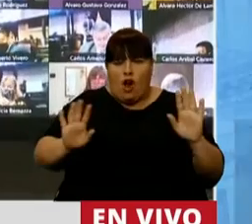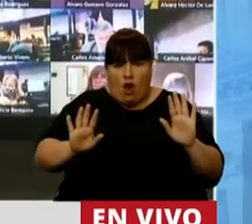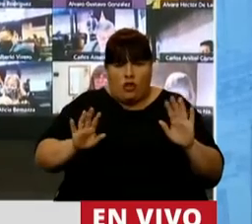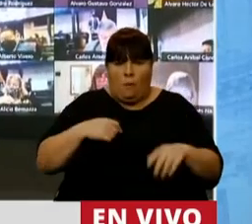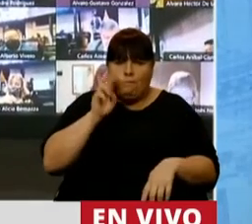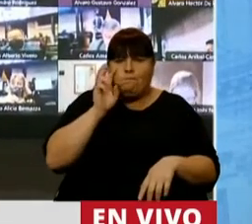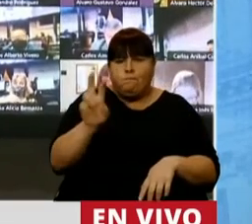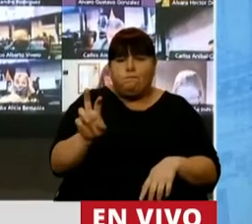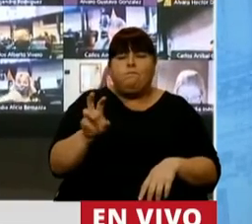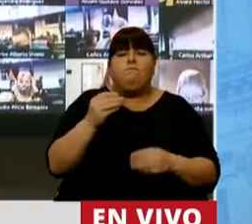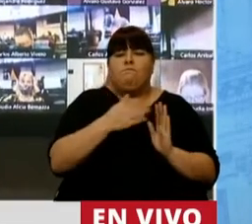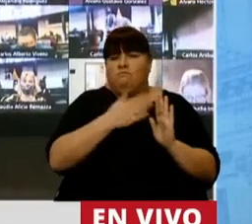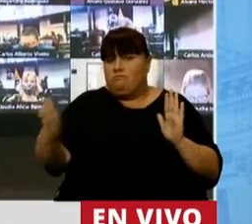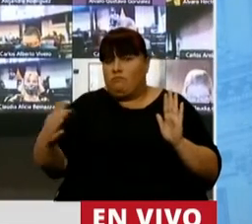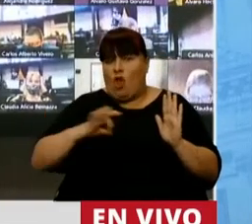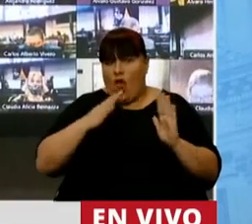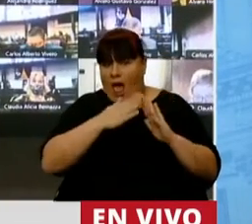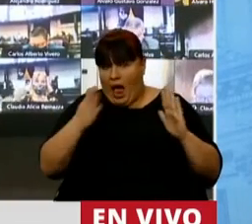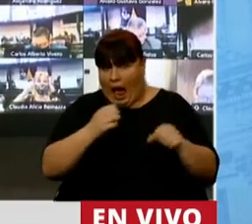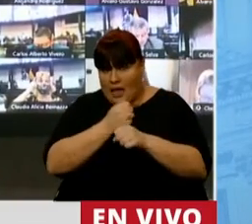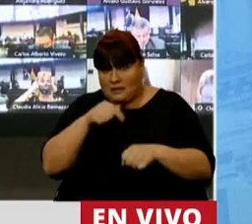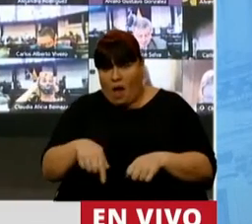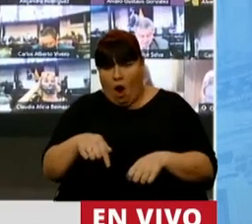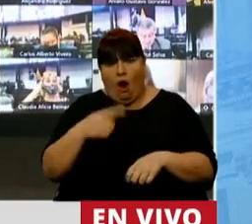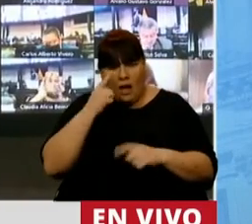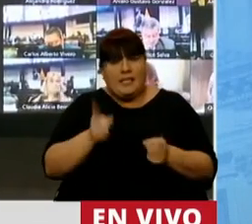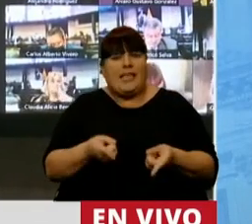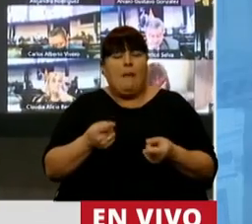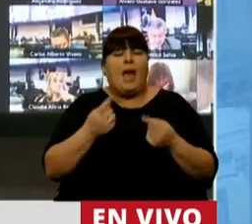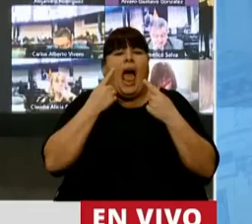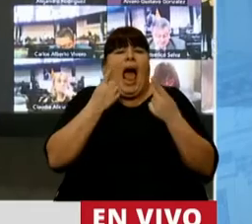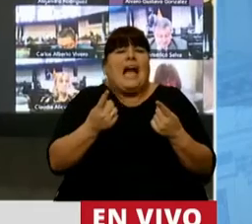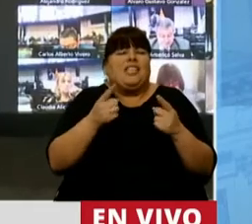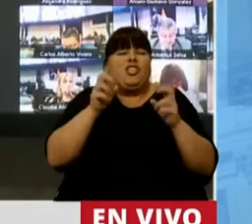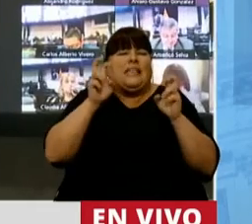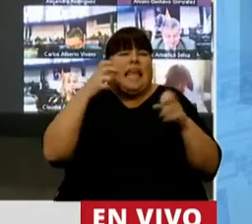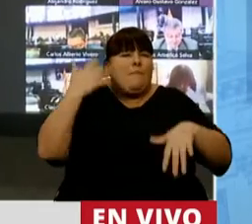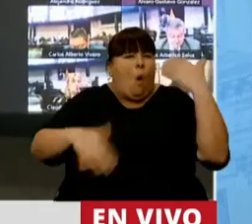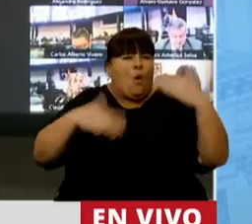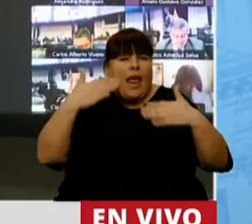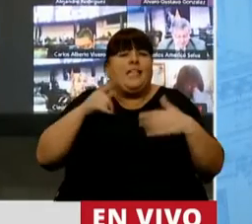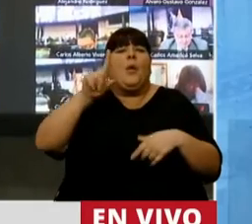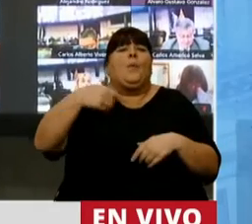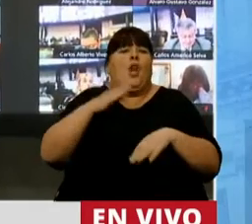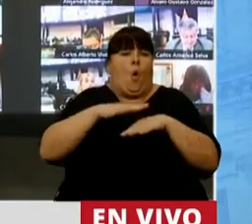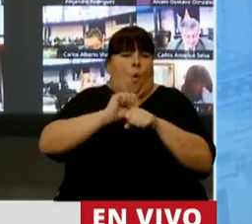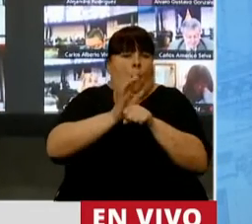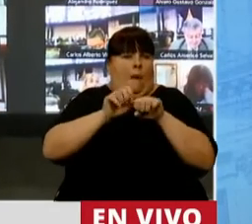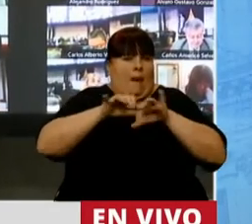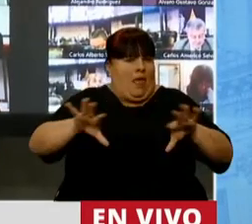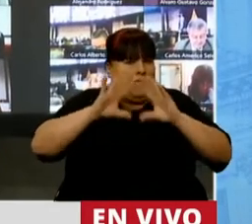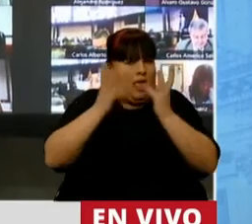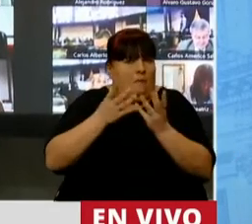Lo vimos en lo que va del año, incluyendo la atención de los aspectos más urgentes derivados de la pandemia